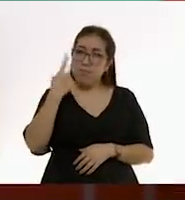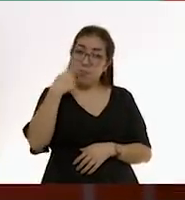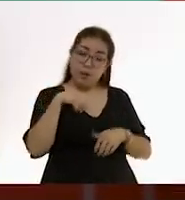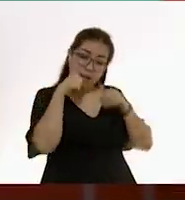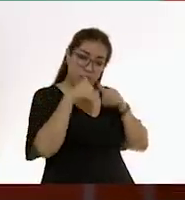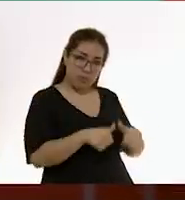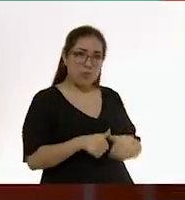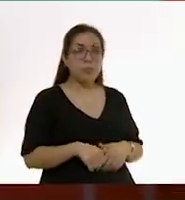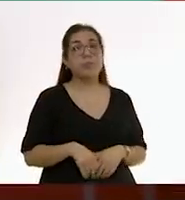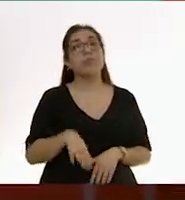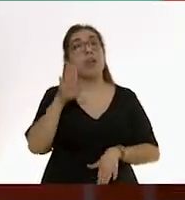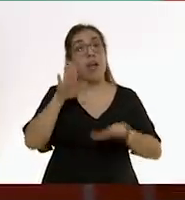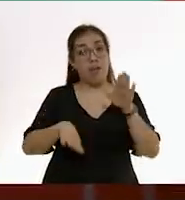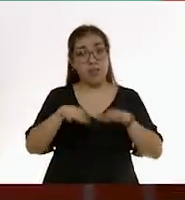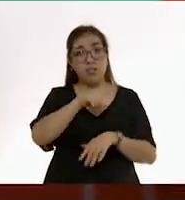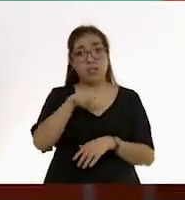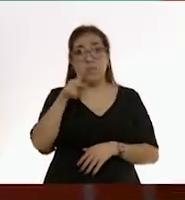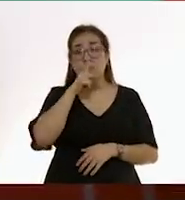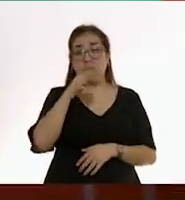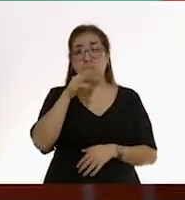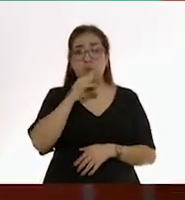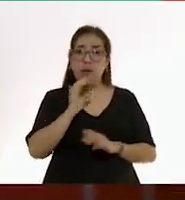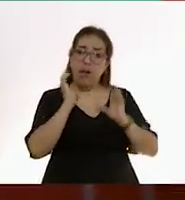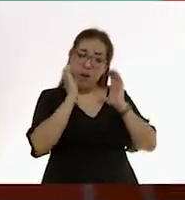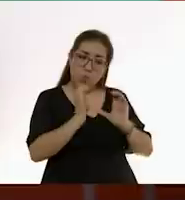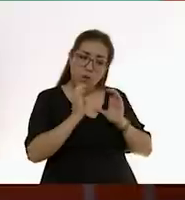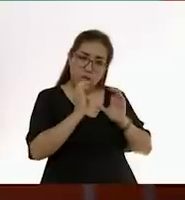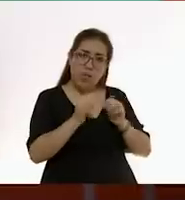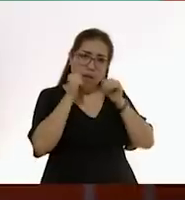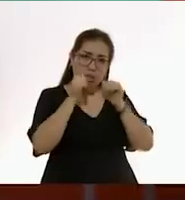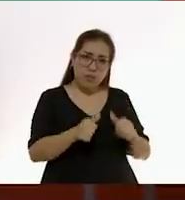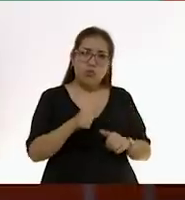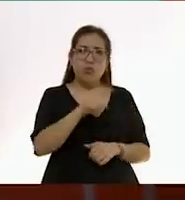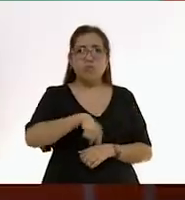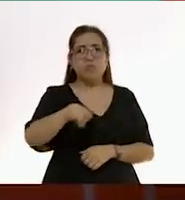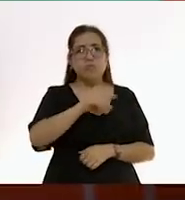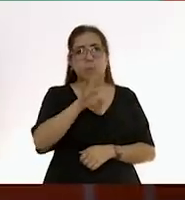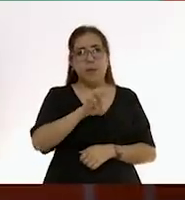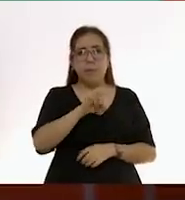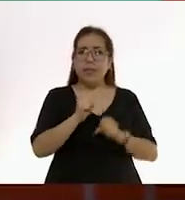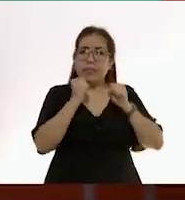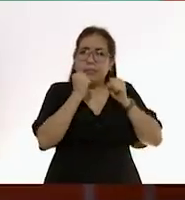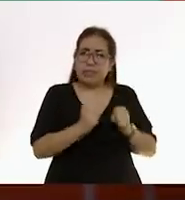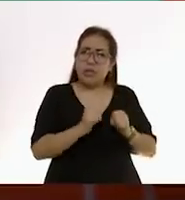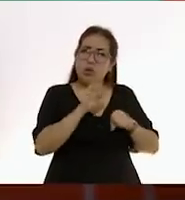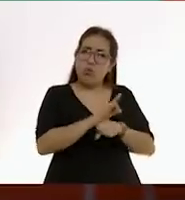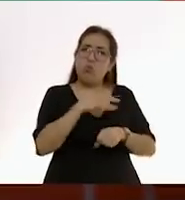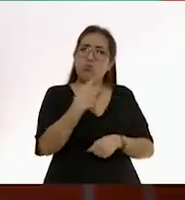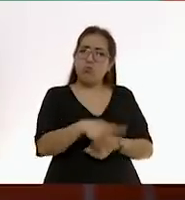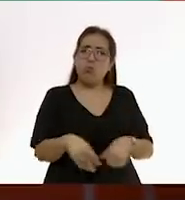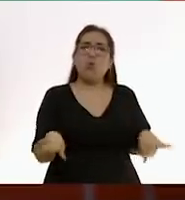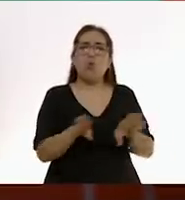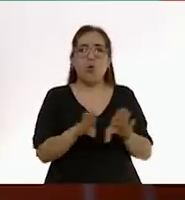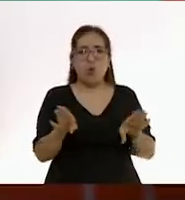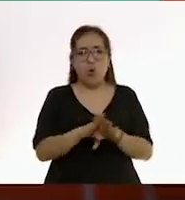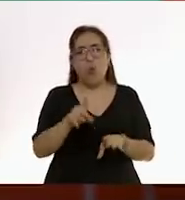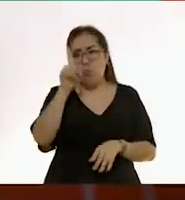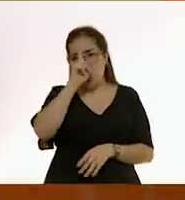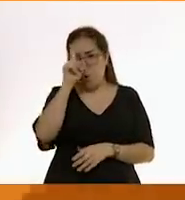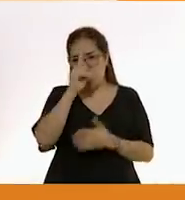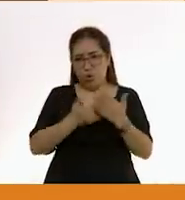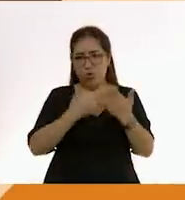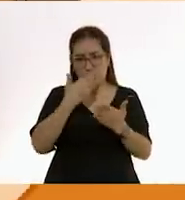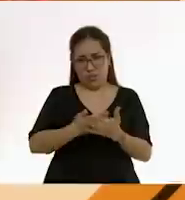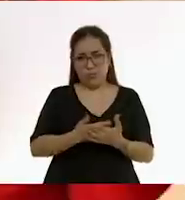preocupaciones de los padres y cuidadores es la seguridad de los bebés. Veamos algunas recomendaciones para garantizarla durante